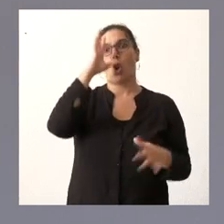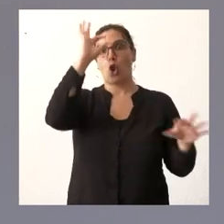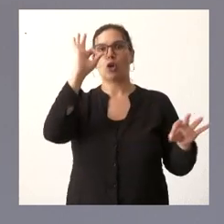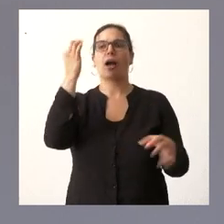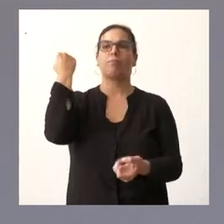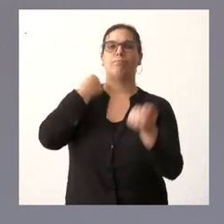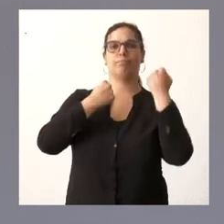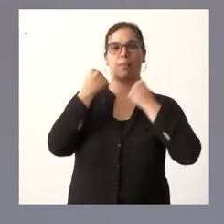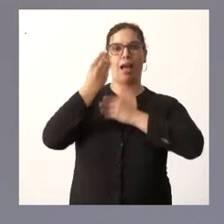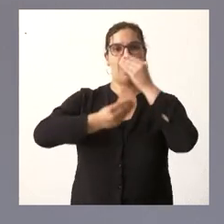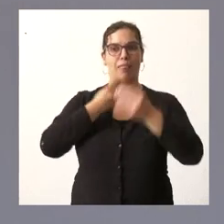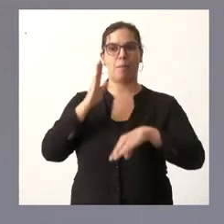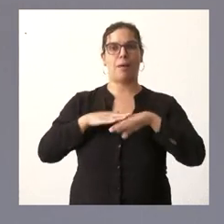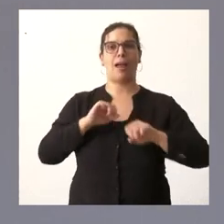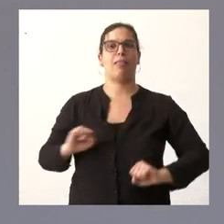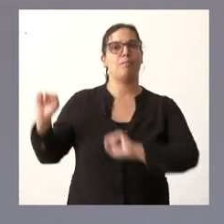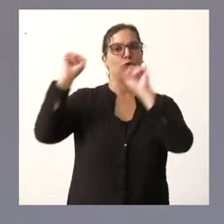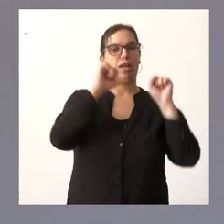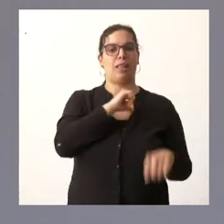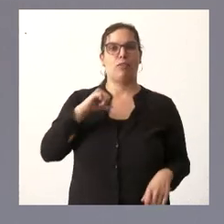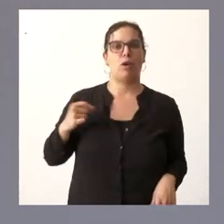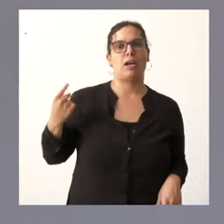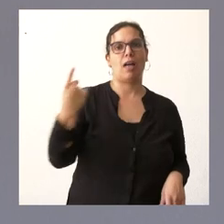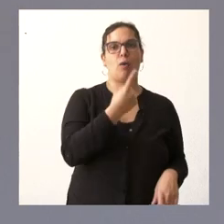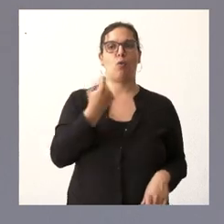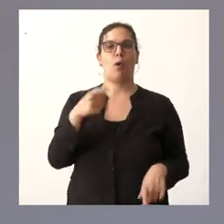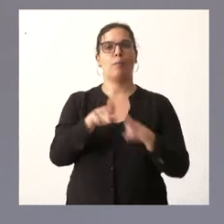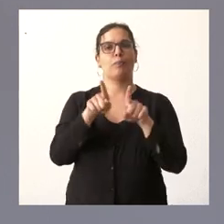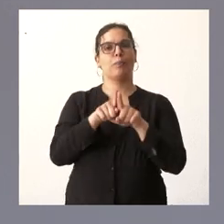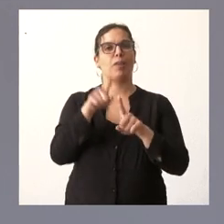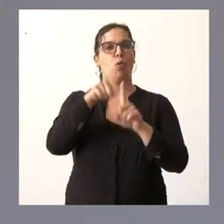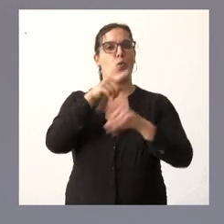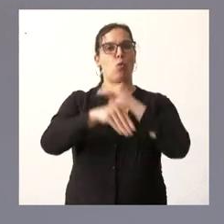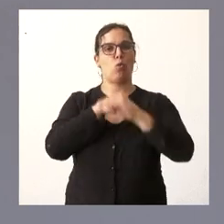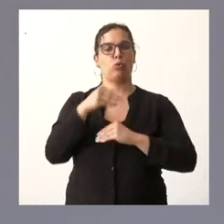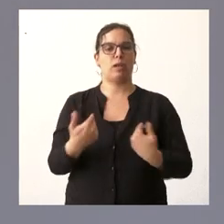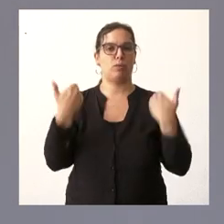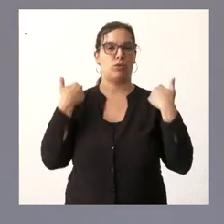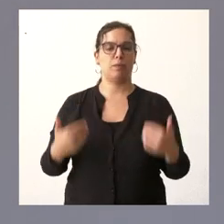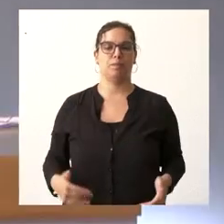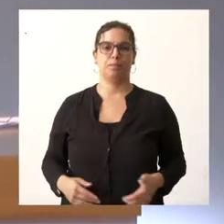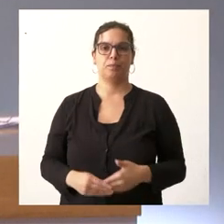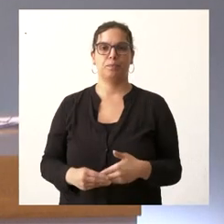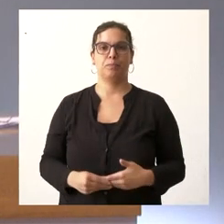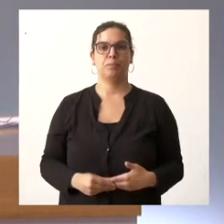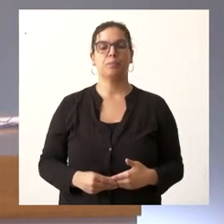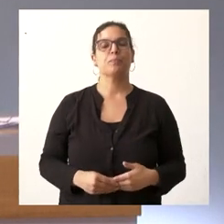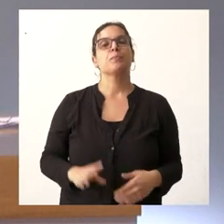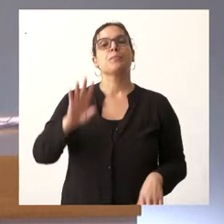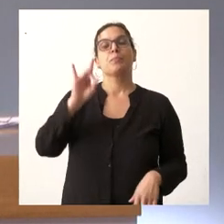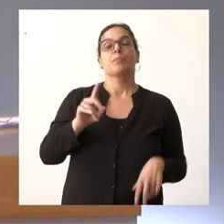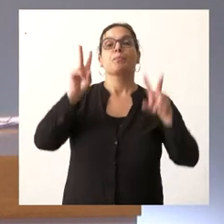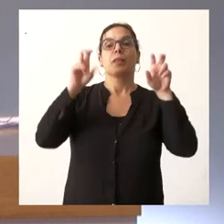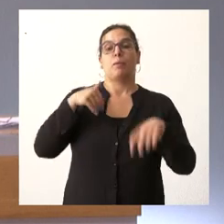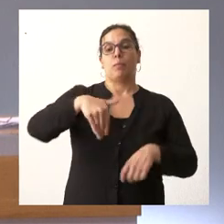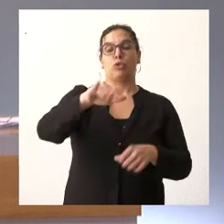el punto de vista de la protección individual desde el punto de vista de esa responsabilidad en el uso de las medidas de protección Sí sobre la reunión del